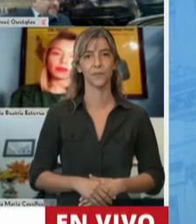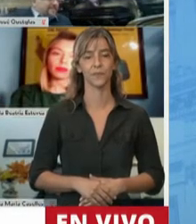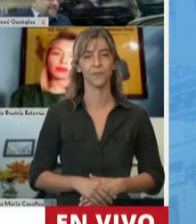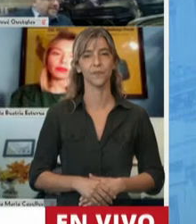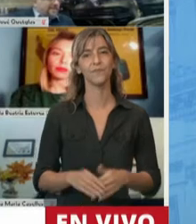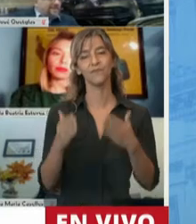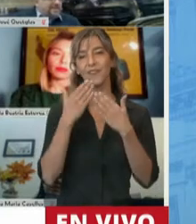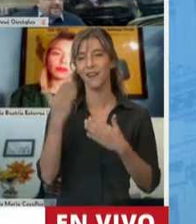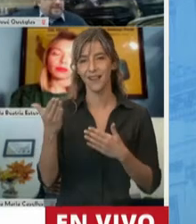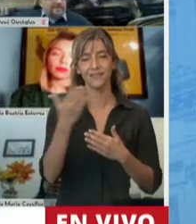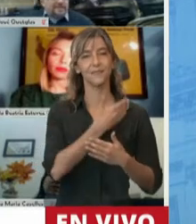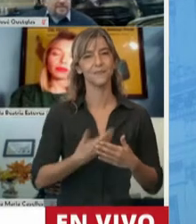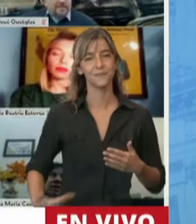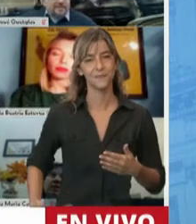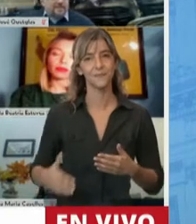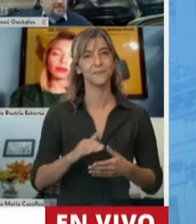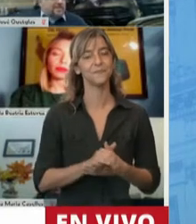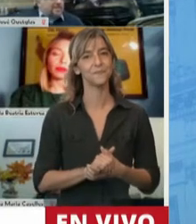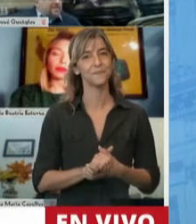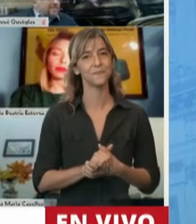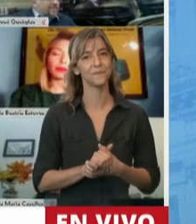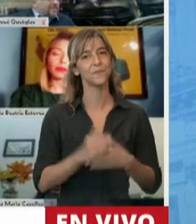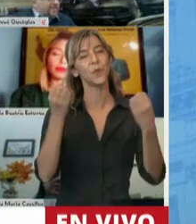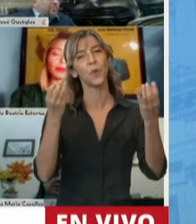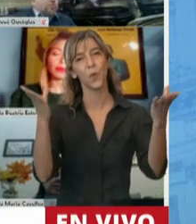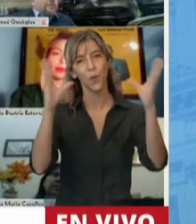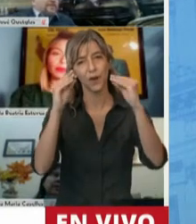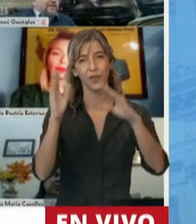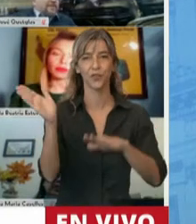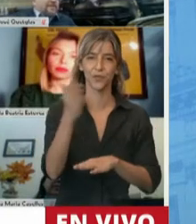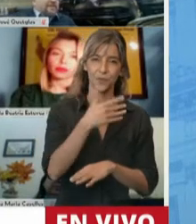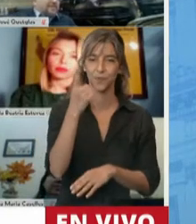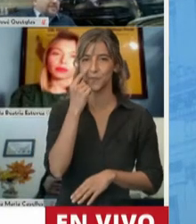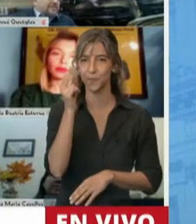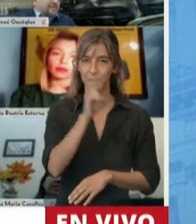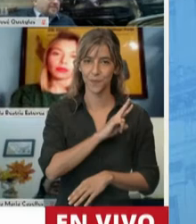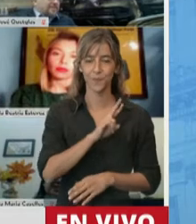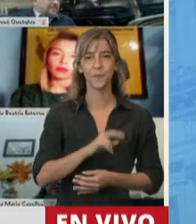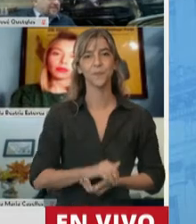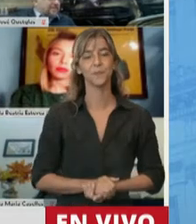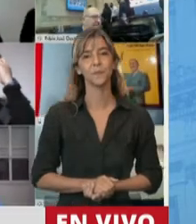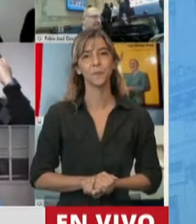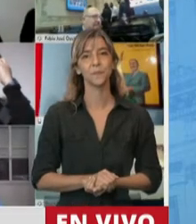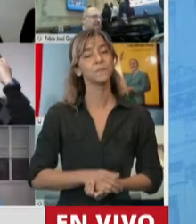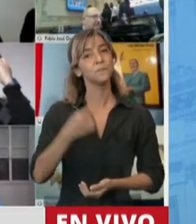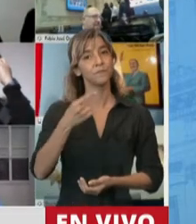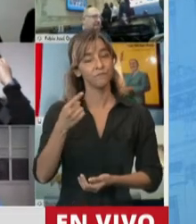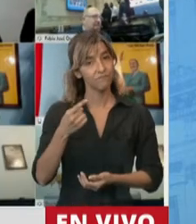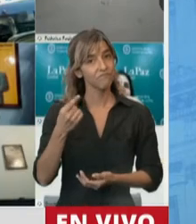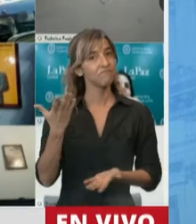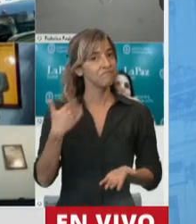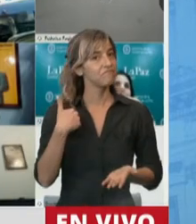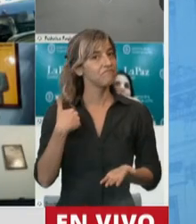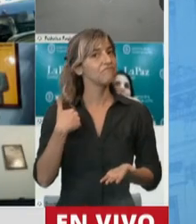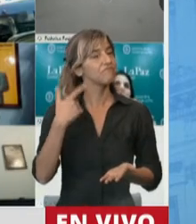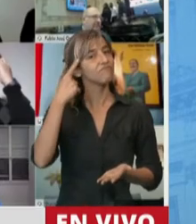Gracias, presidente. Buenas noches a todos y a todas. Primero quiero felicitar